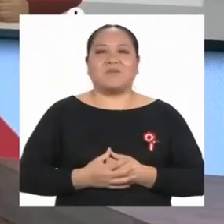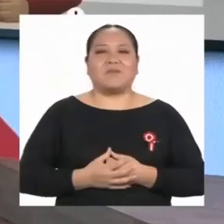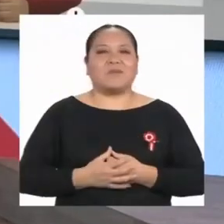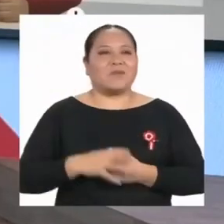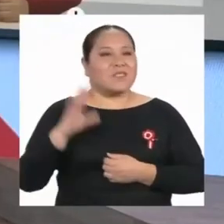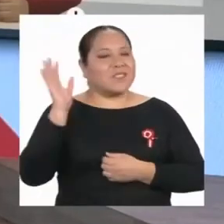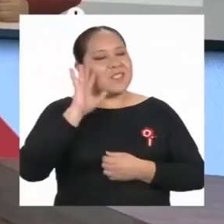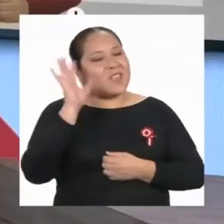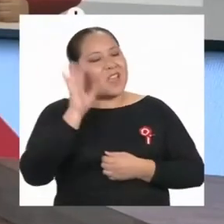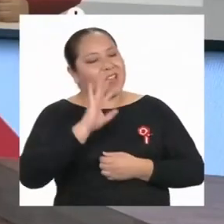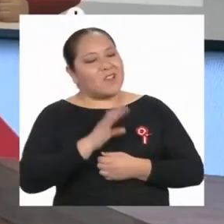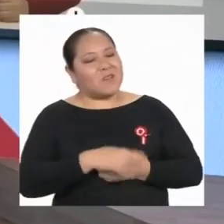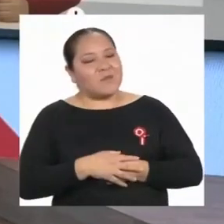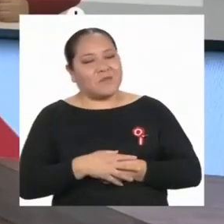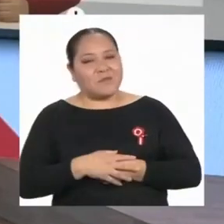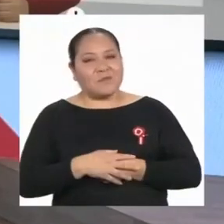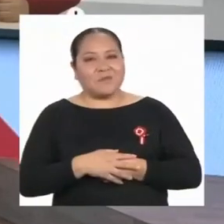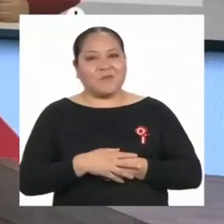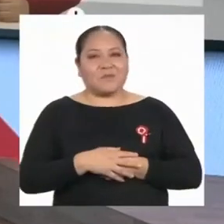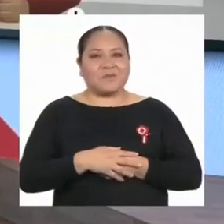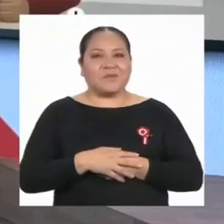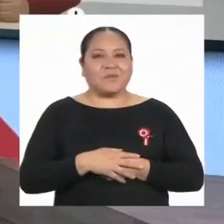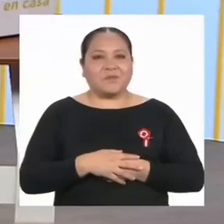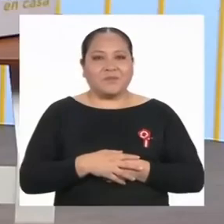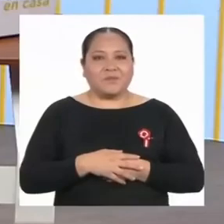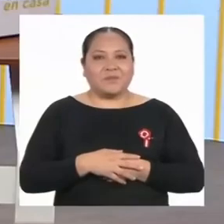¡Nos vemos! ¡Chao!